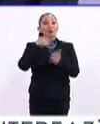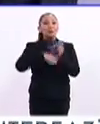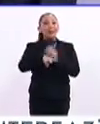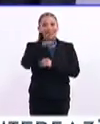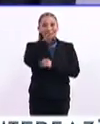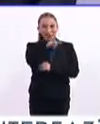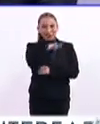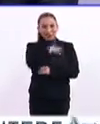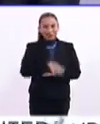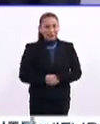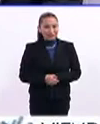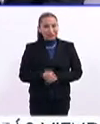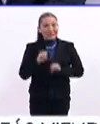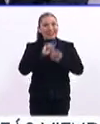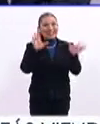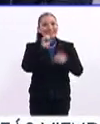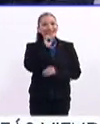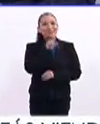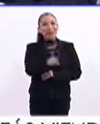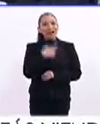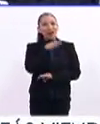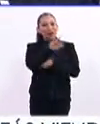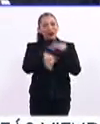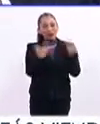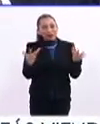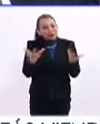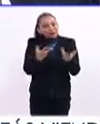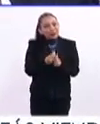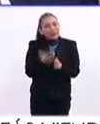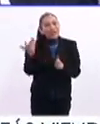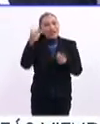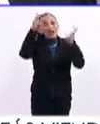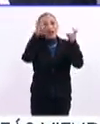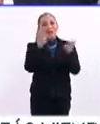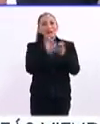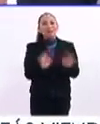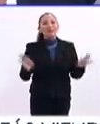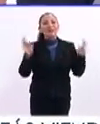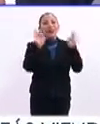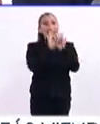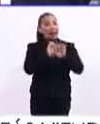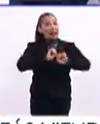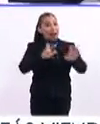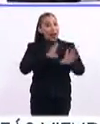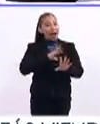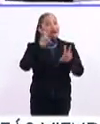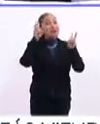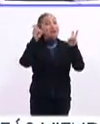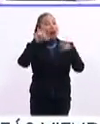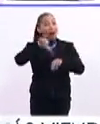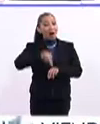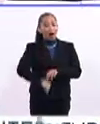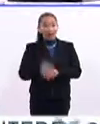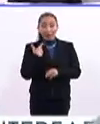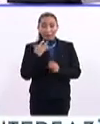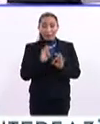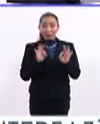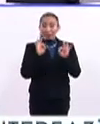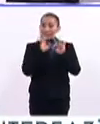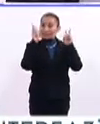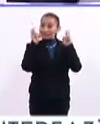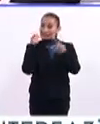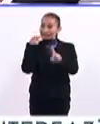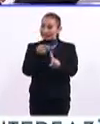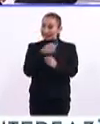2019. Y por supuesto estar con todos ustedes llevando temas de relevancia. Y vaya si hay temas hoy, Ana Cristina, de relevancia en